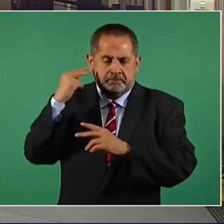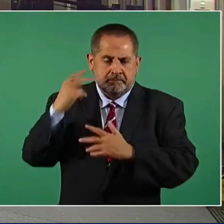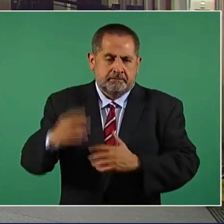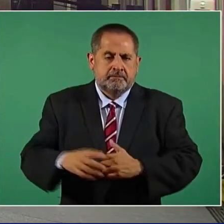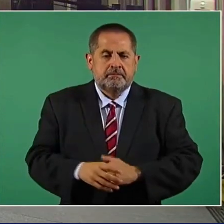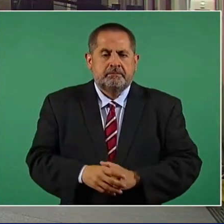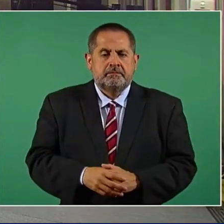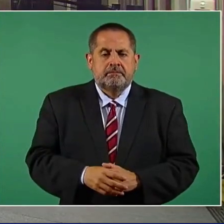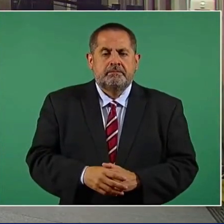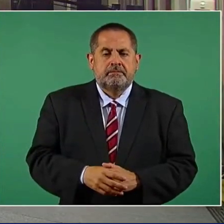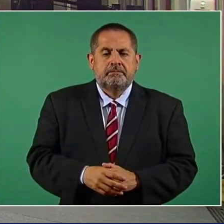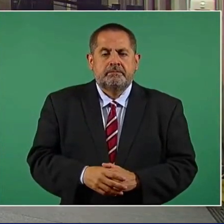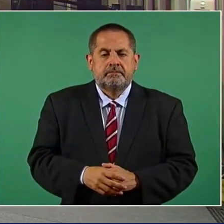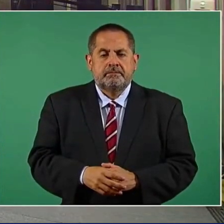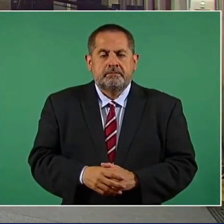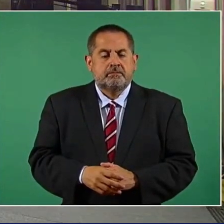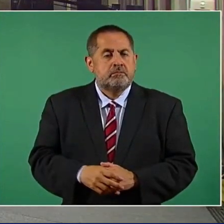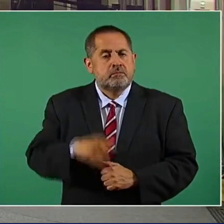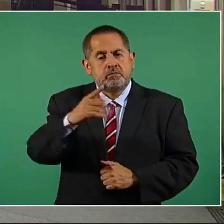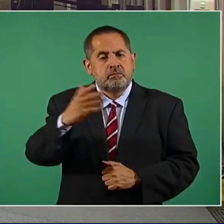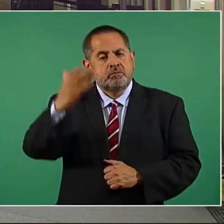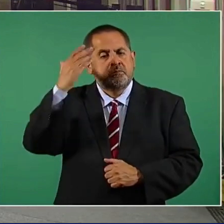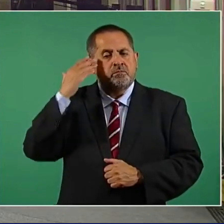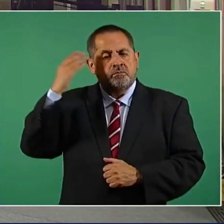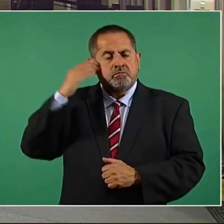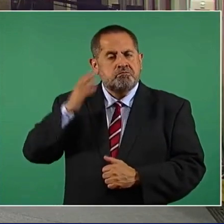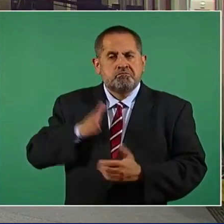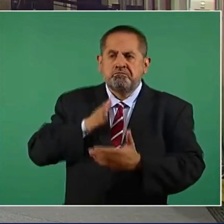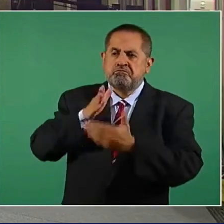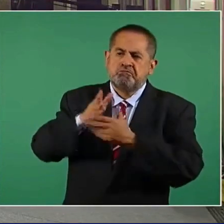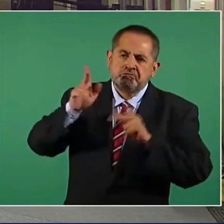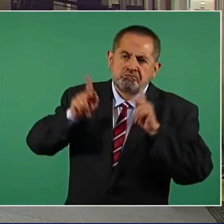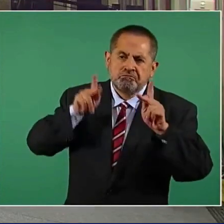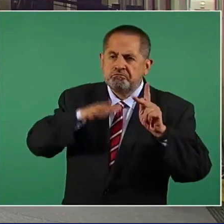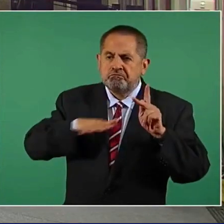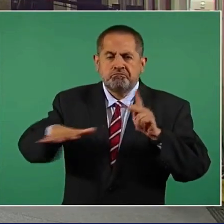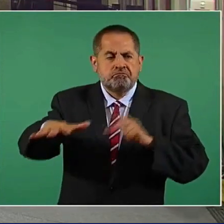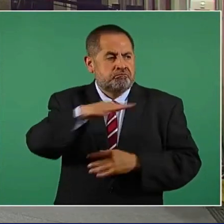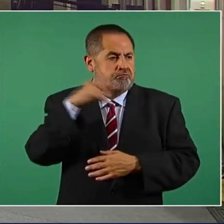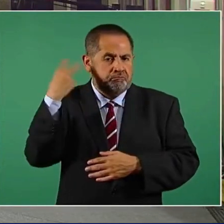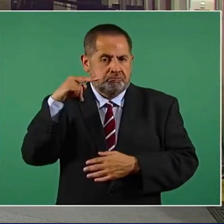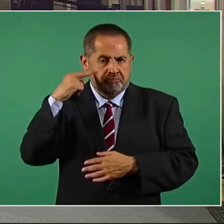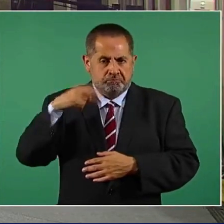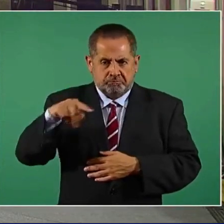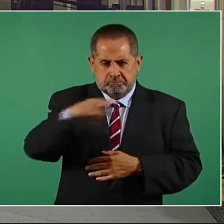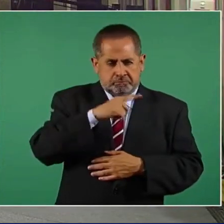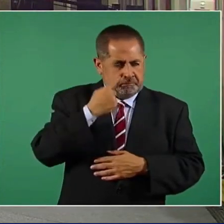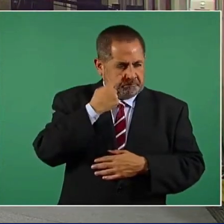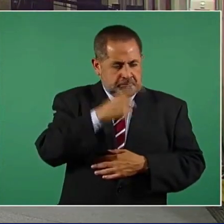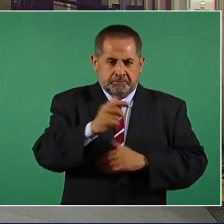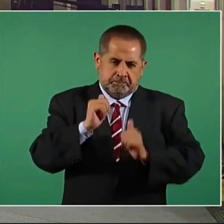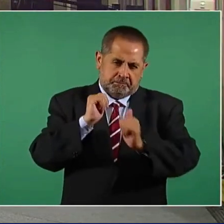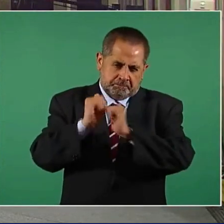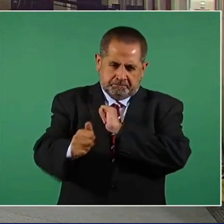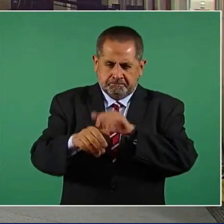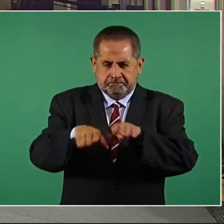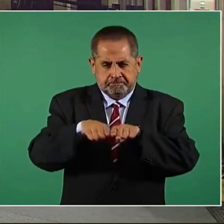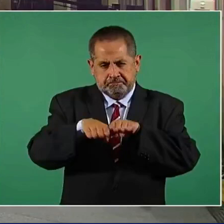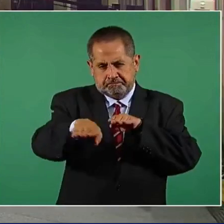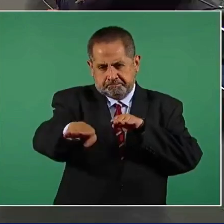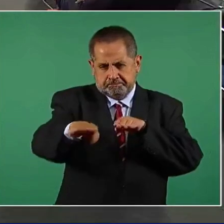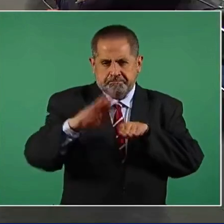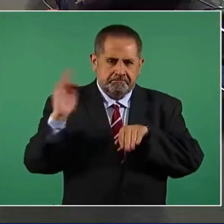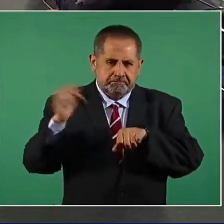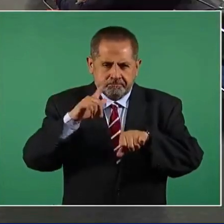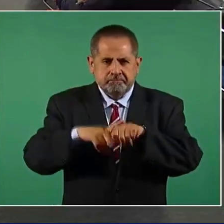En sus visitas a Veracruz, usted ha constatado el grave deterioro de las carreteras, tanto federales como estatales.